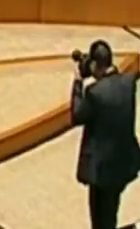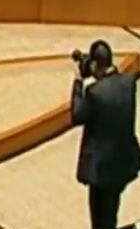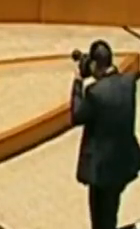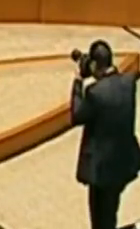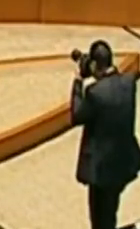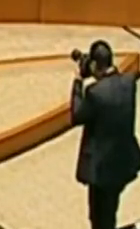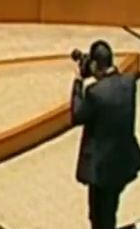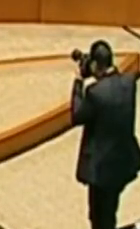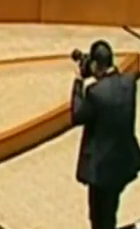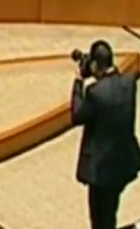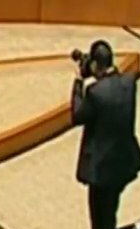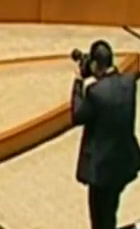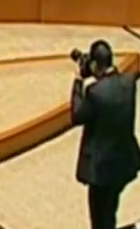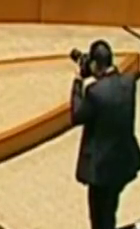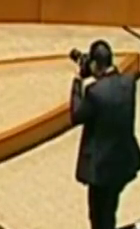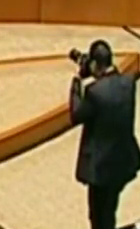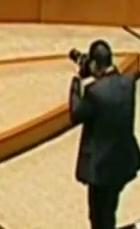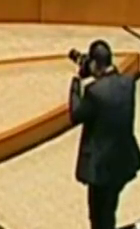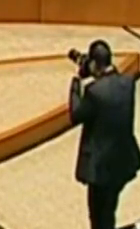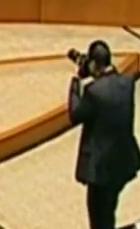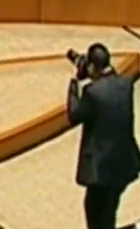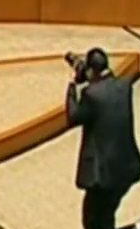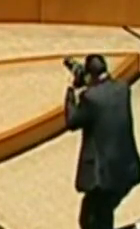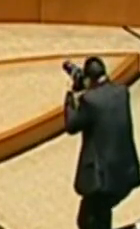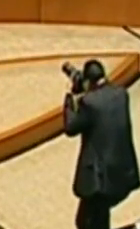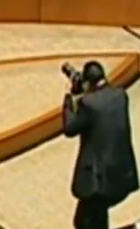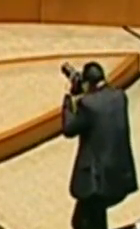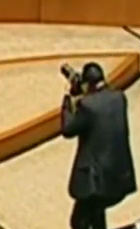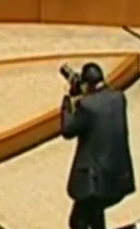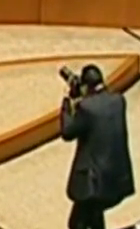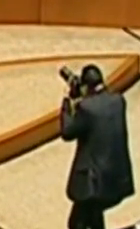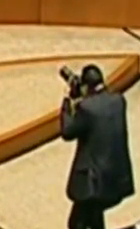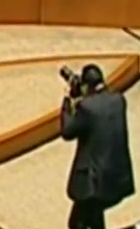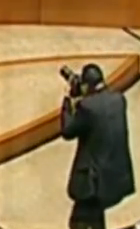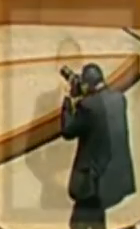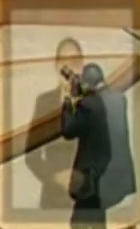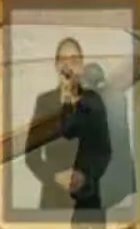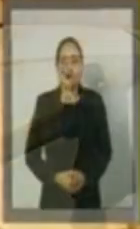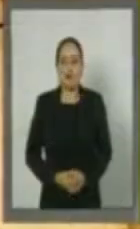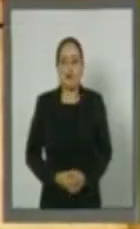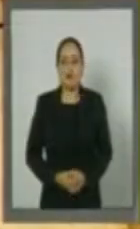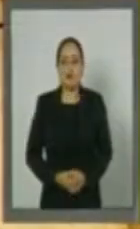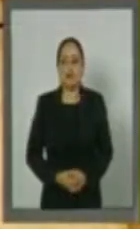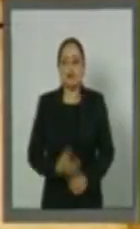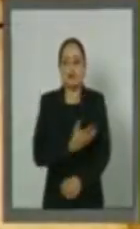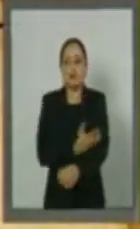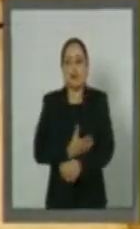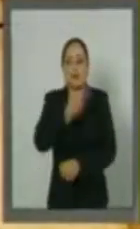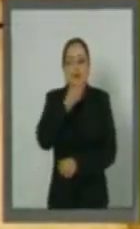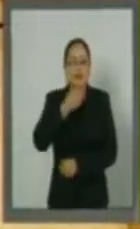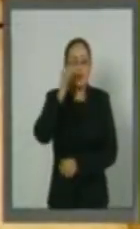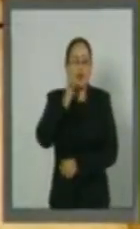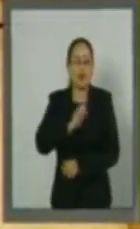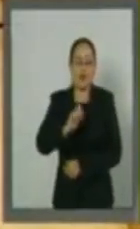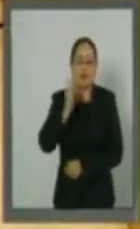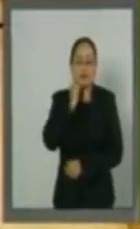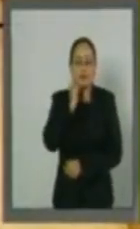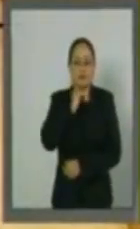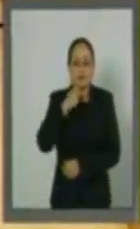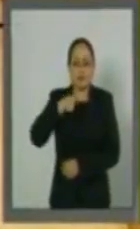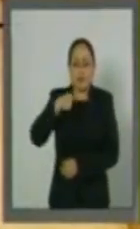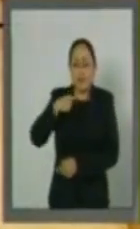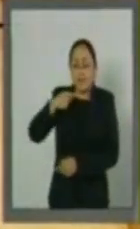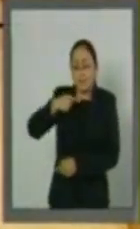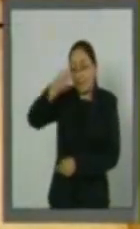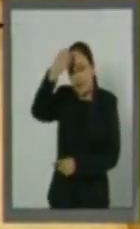Con su venia, señor presidente, compañeras y compañeros legisladores, vengo a hablar a favor de este dictamen